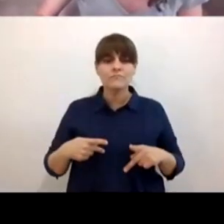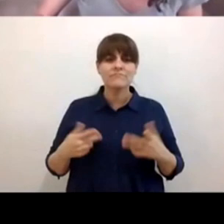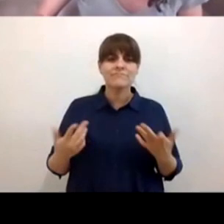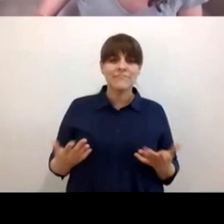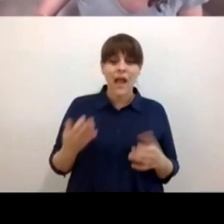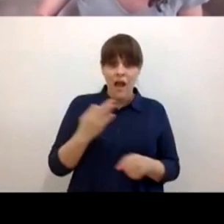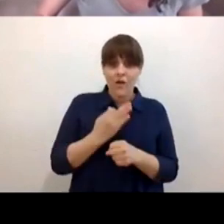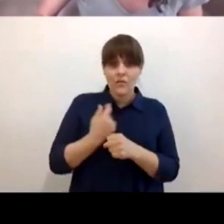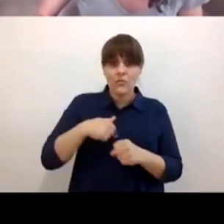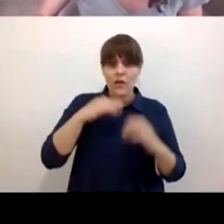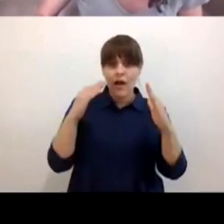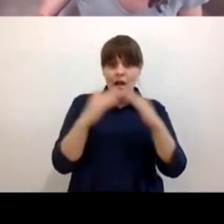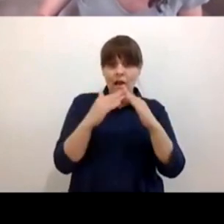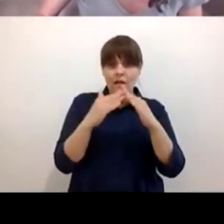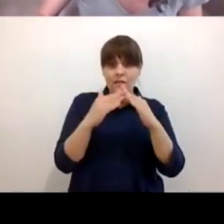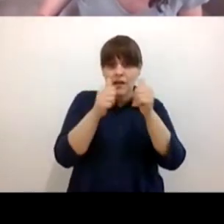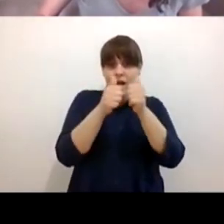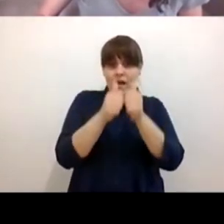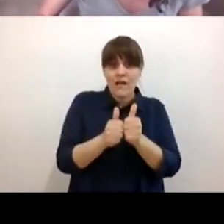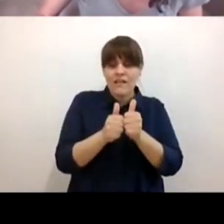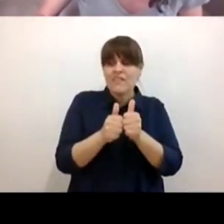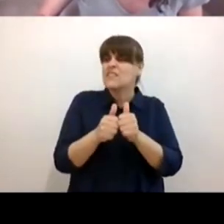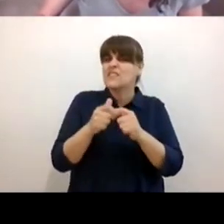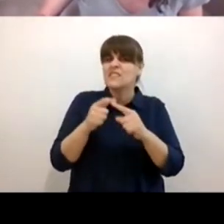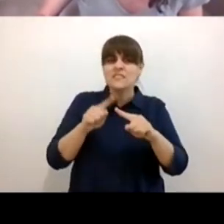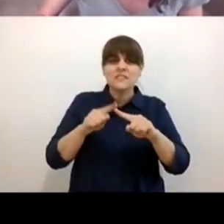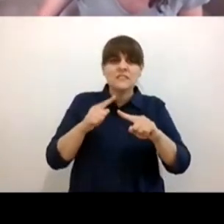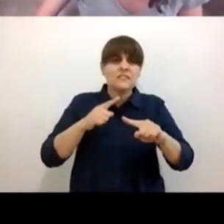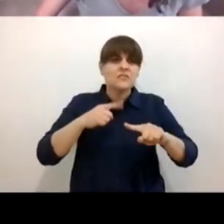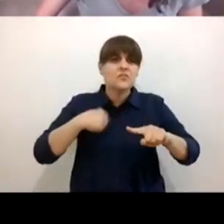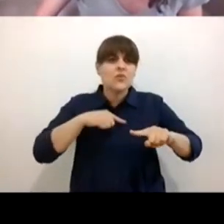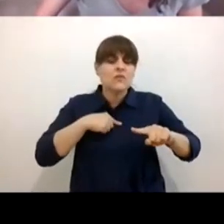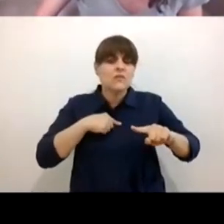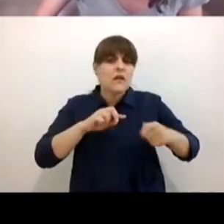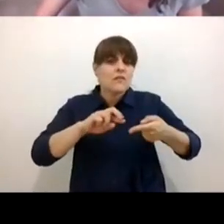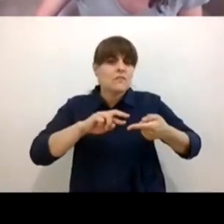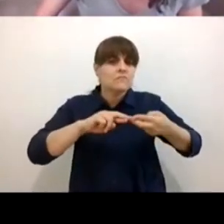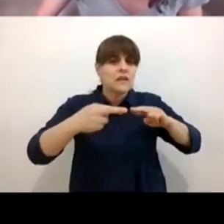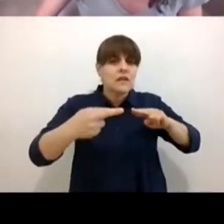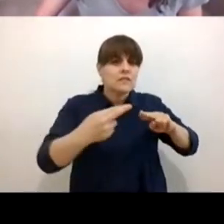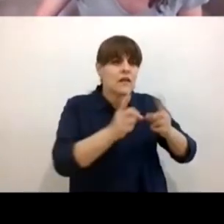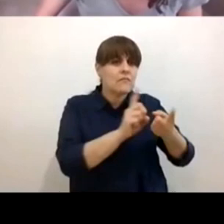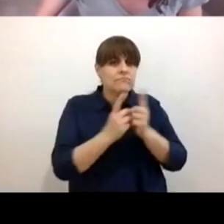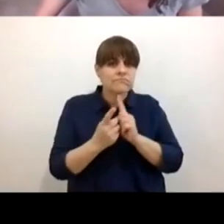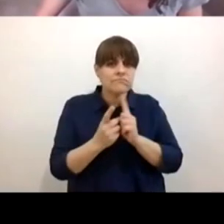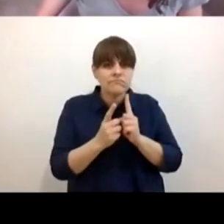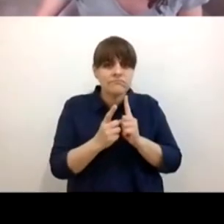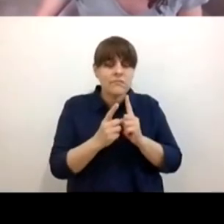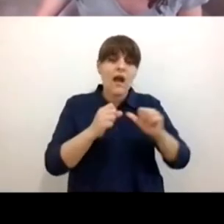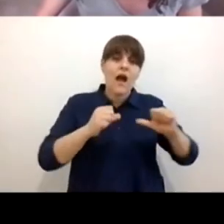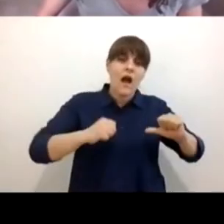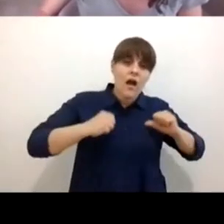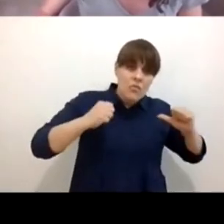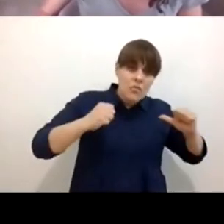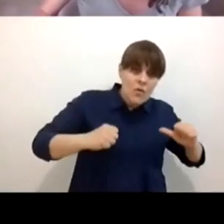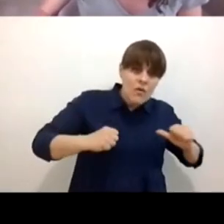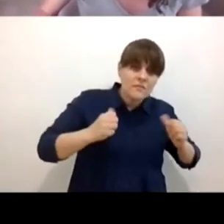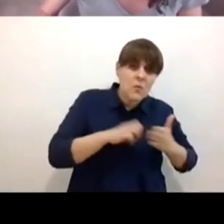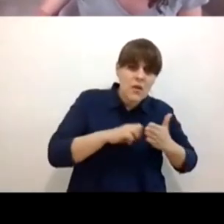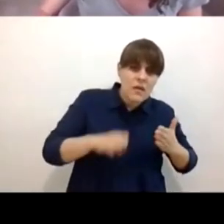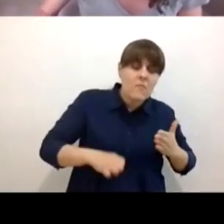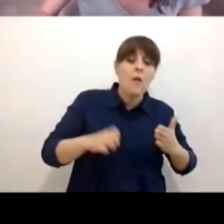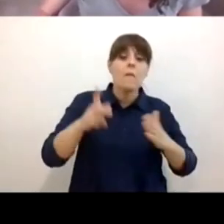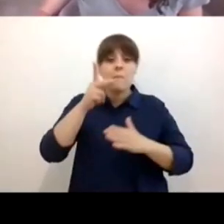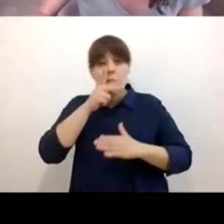confinamiento ¿con quién podemos entablar una relación? bueno pues con un adolescente con mis papás con mis amigos